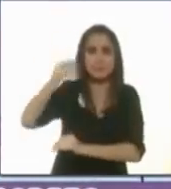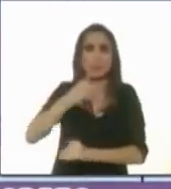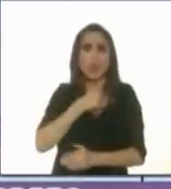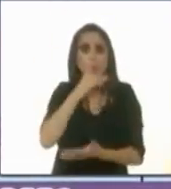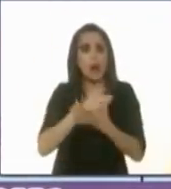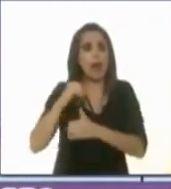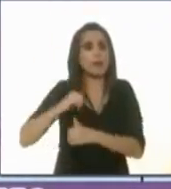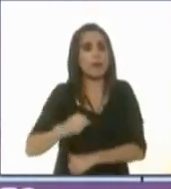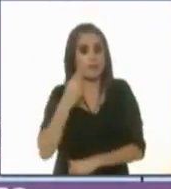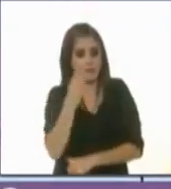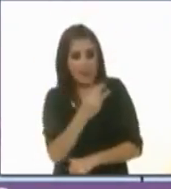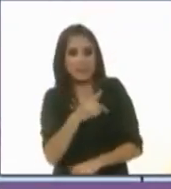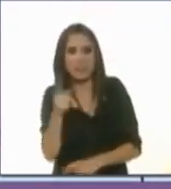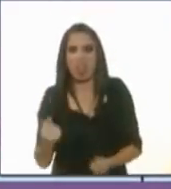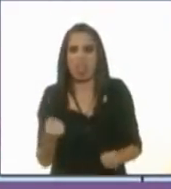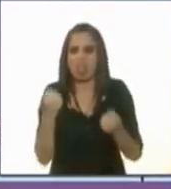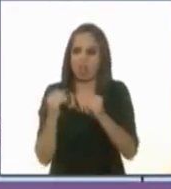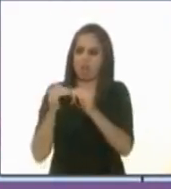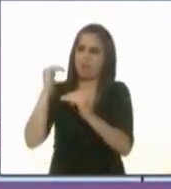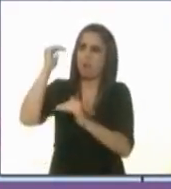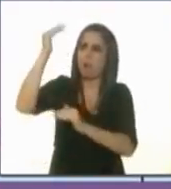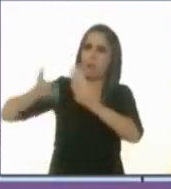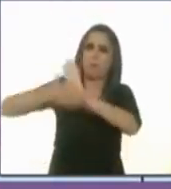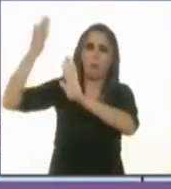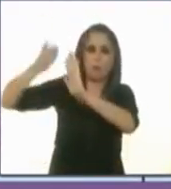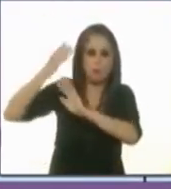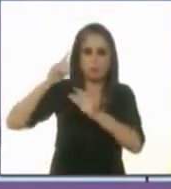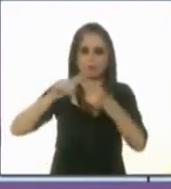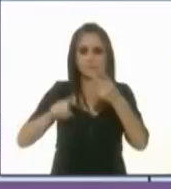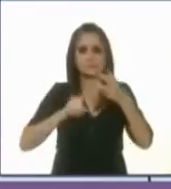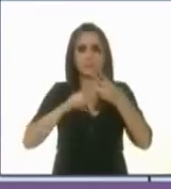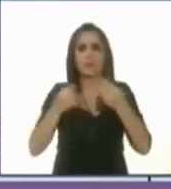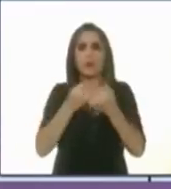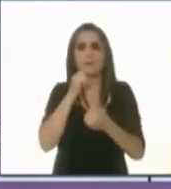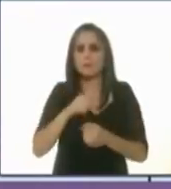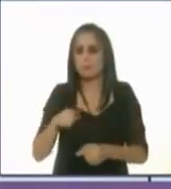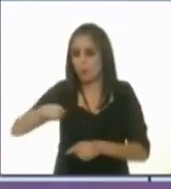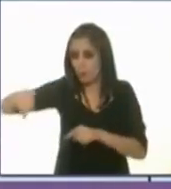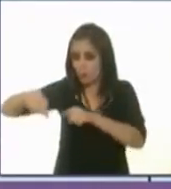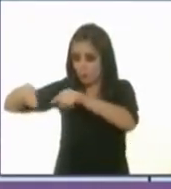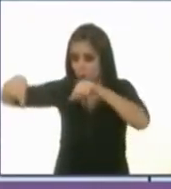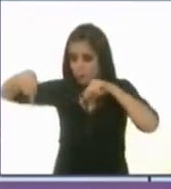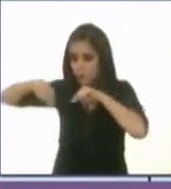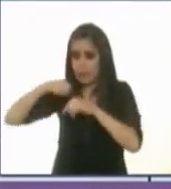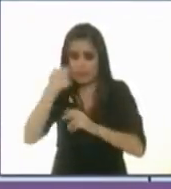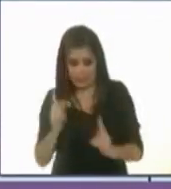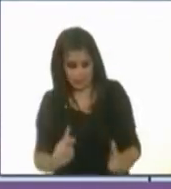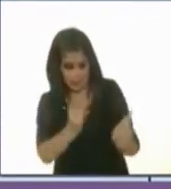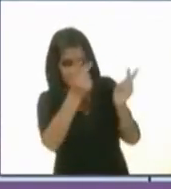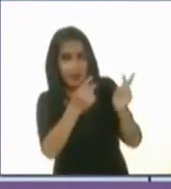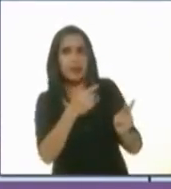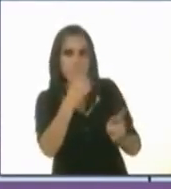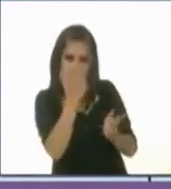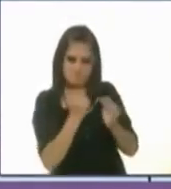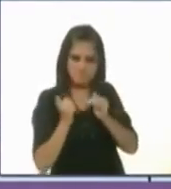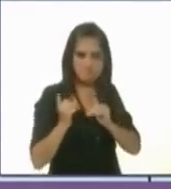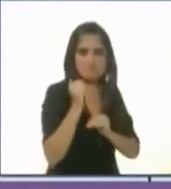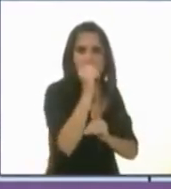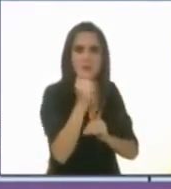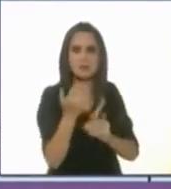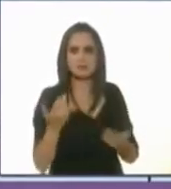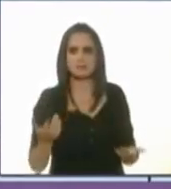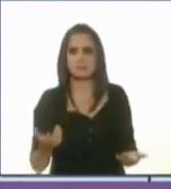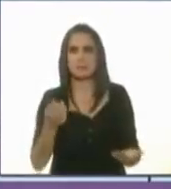tres. Y tercero, el comercio ilegal de los usos de suelo que le quita vocación a las colonias.